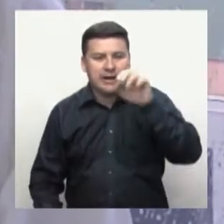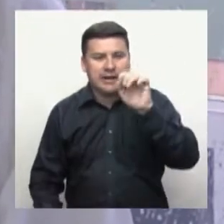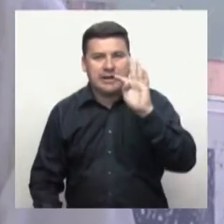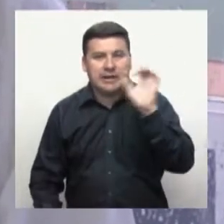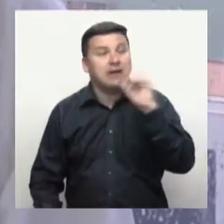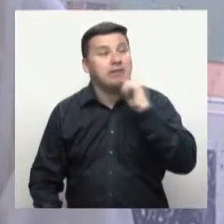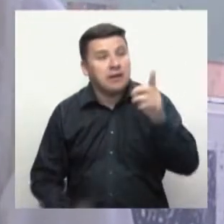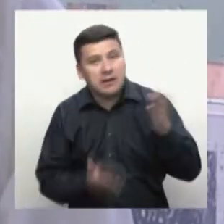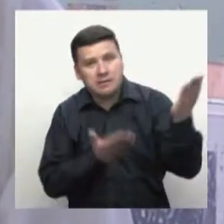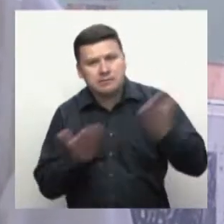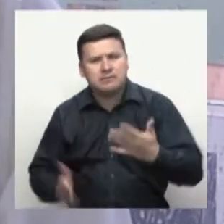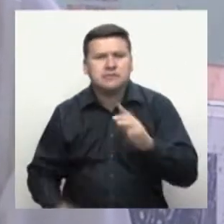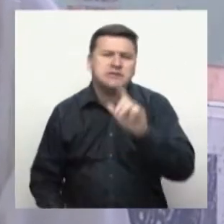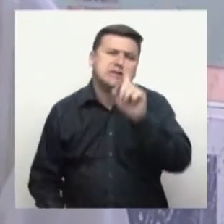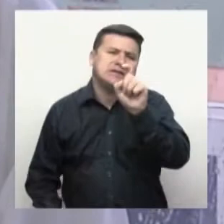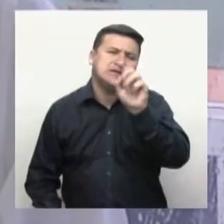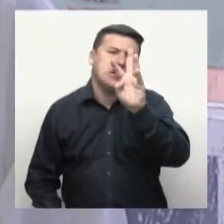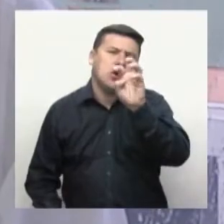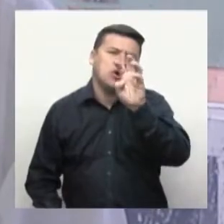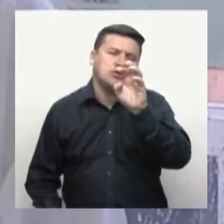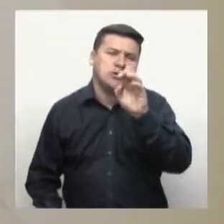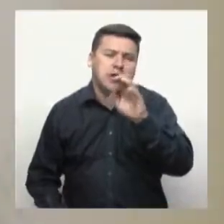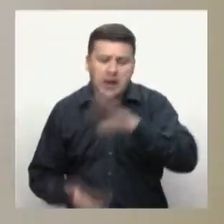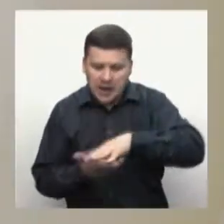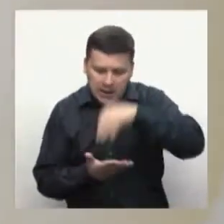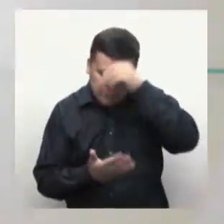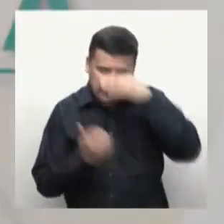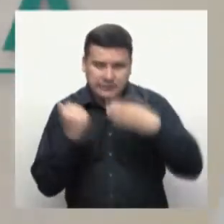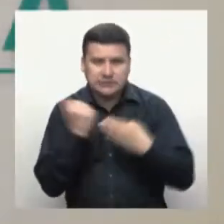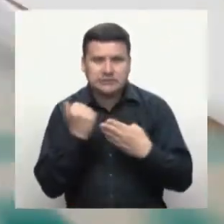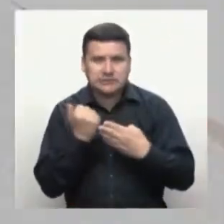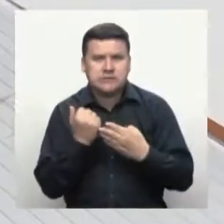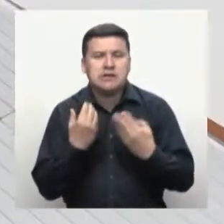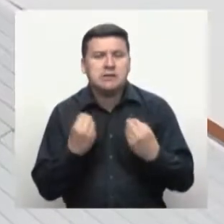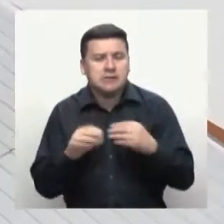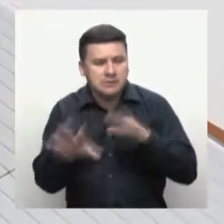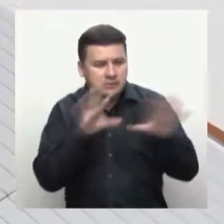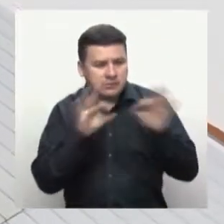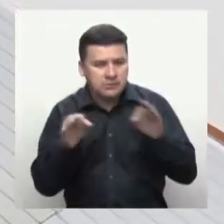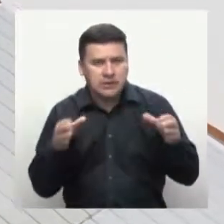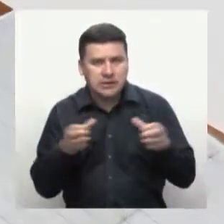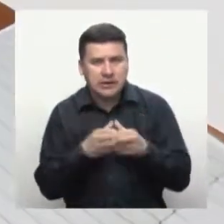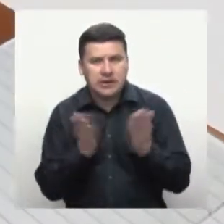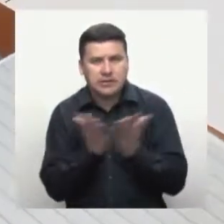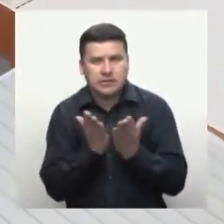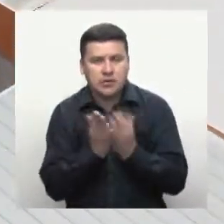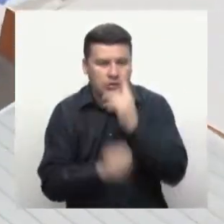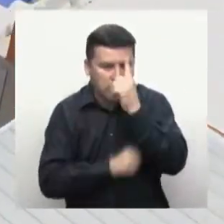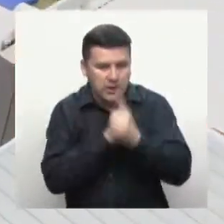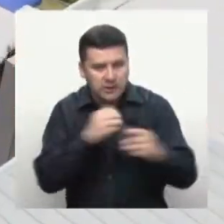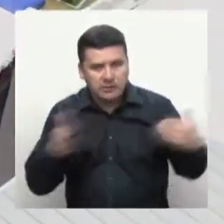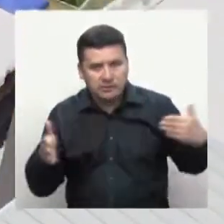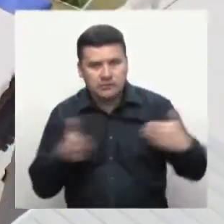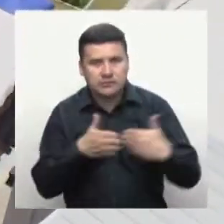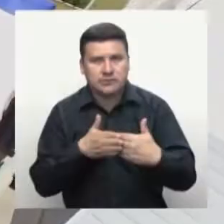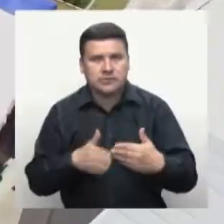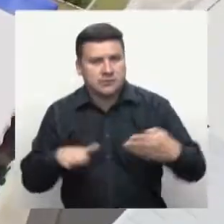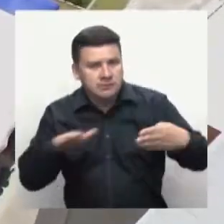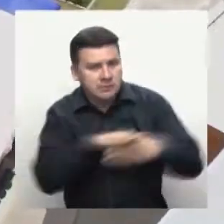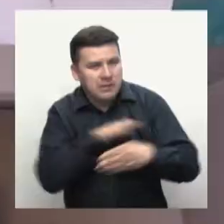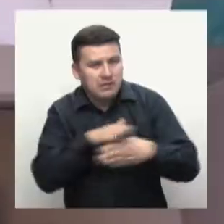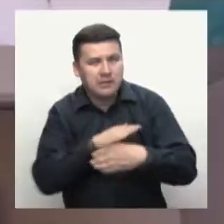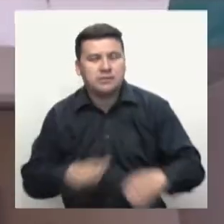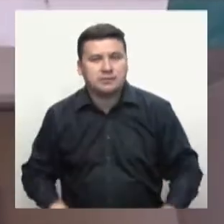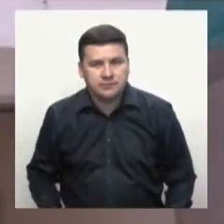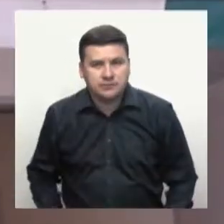seleccionados para esta segunda oferta educativa del año. Con un acto central de inducción que tuvo lugar en el Centro de Tecnologías